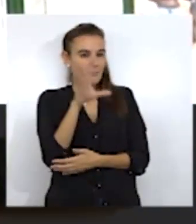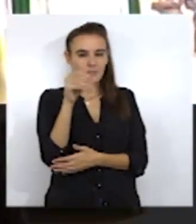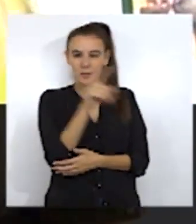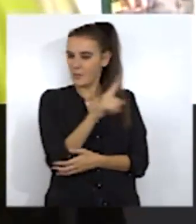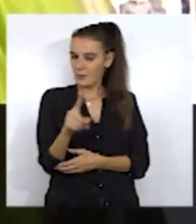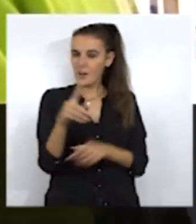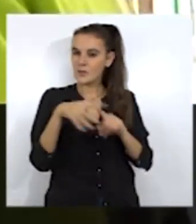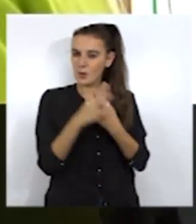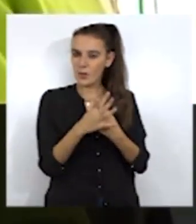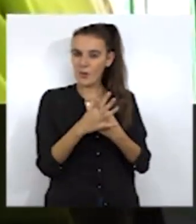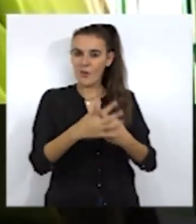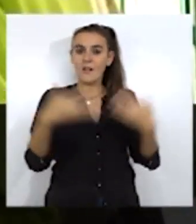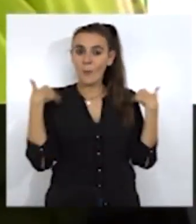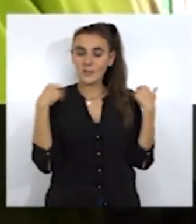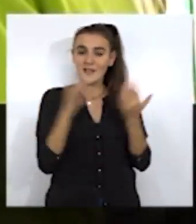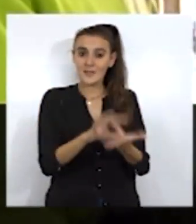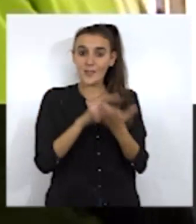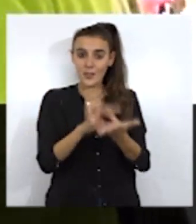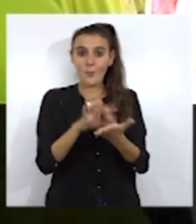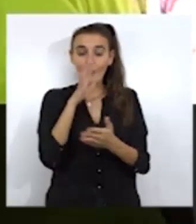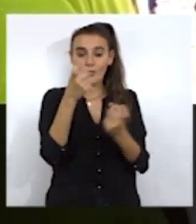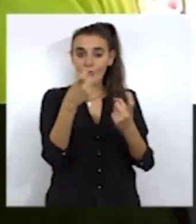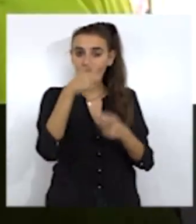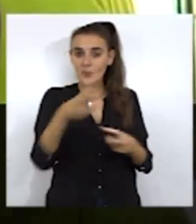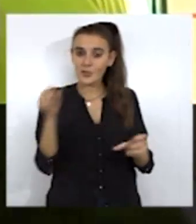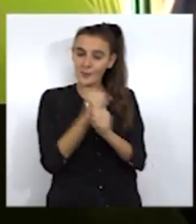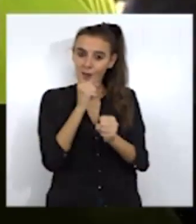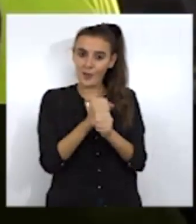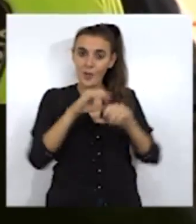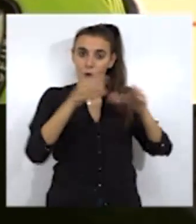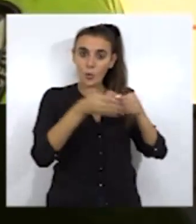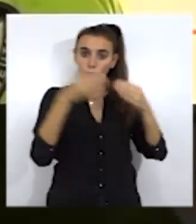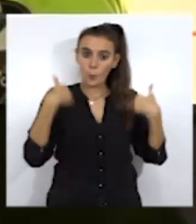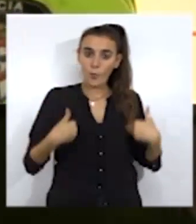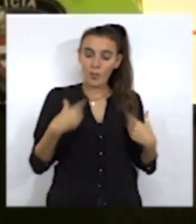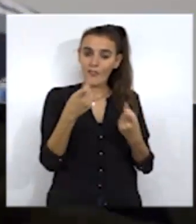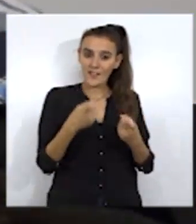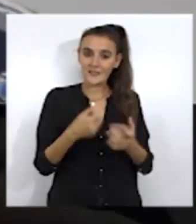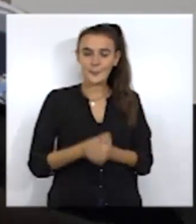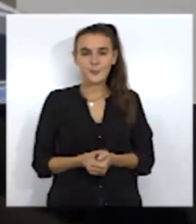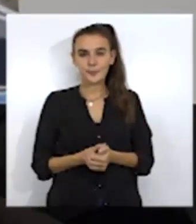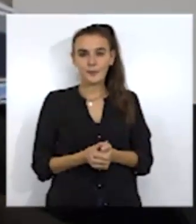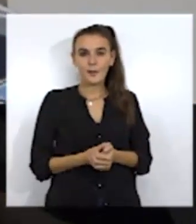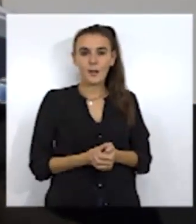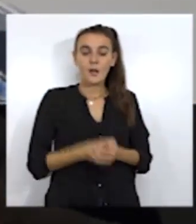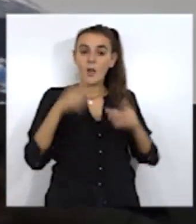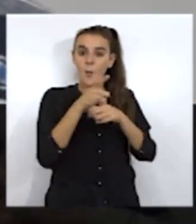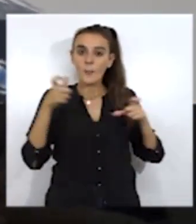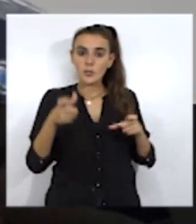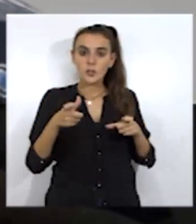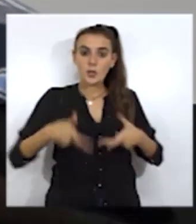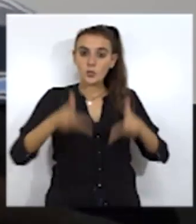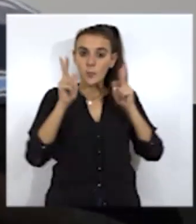no se entiende cómo se pueden asumir más servicios teniendo en cuenta la falta de personal que sufre la plantilla del cuerpo. Los policías que todavía